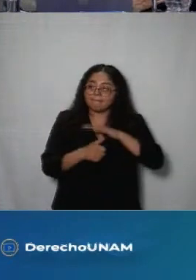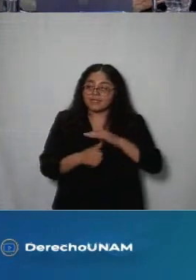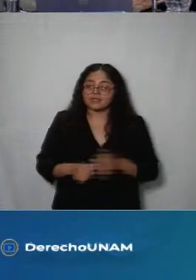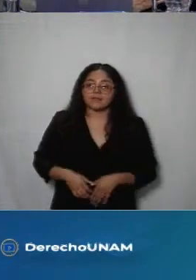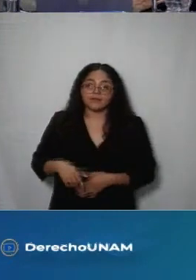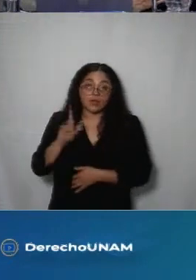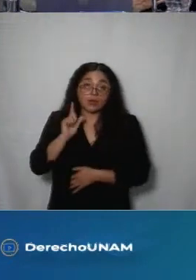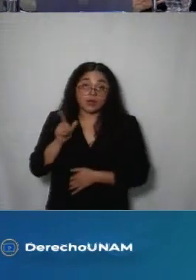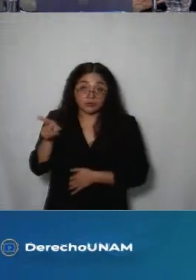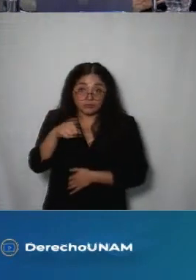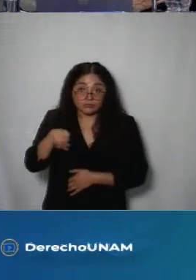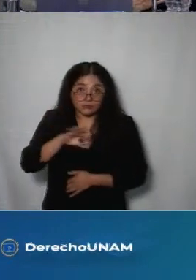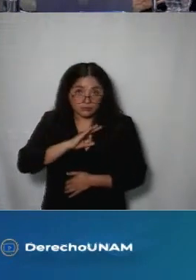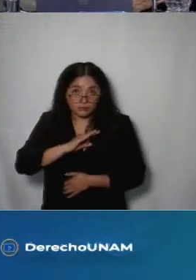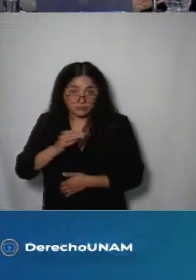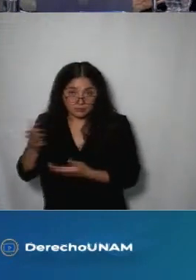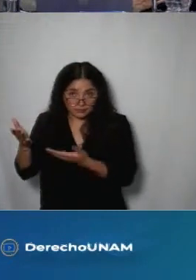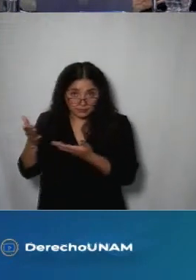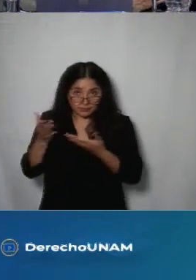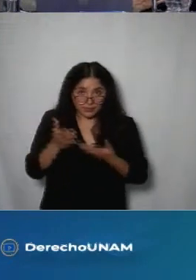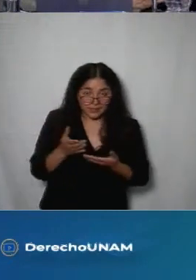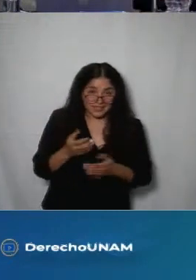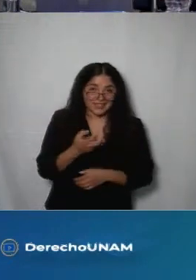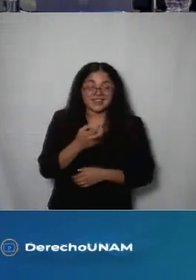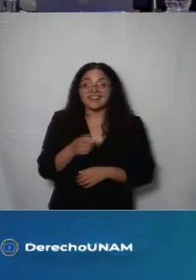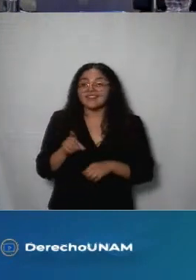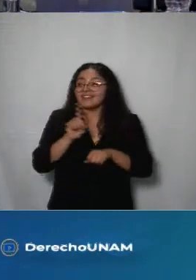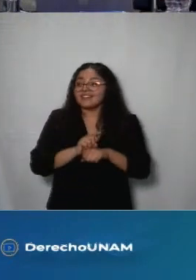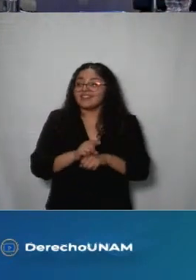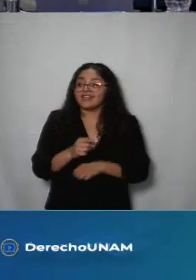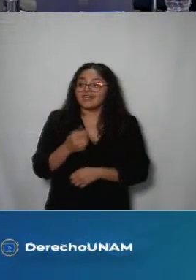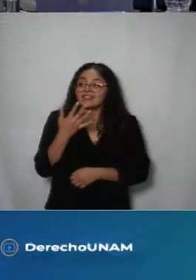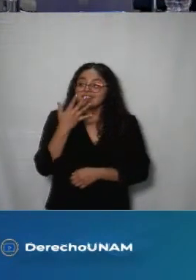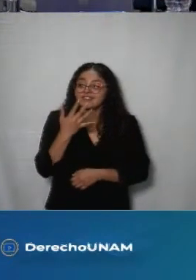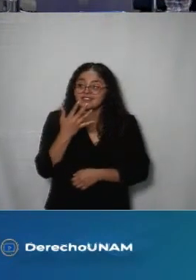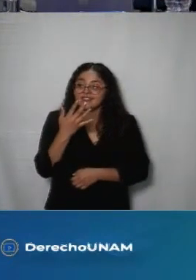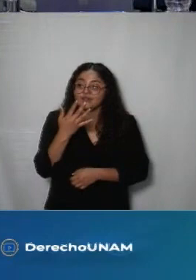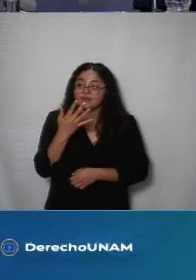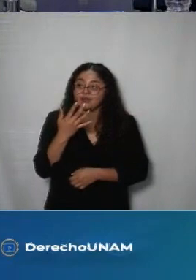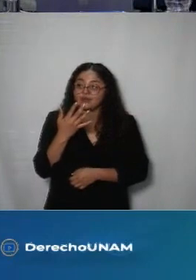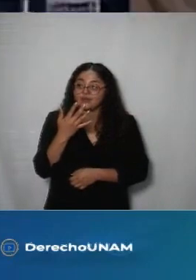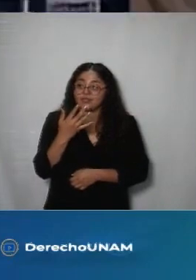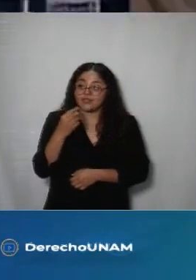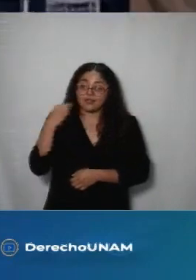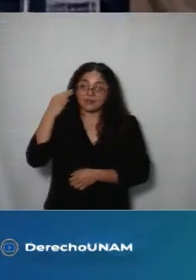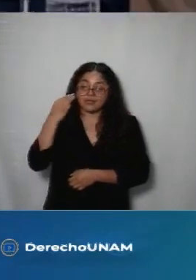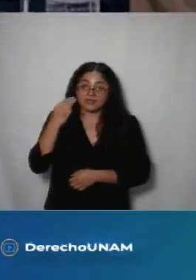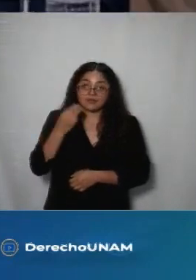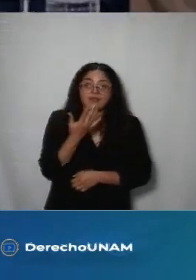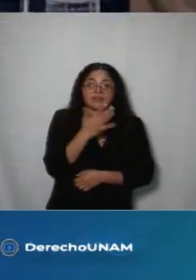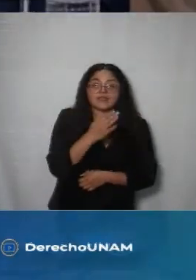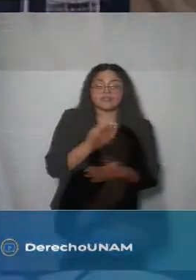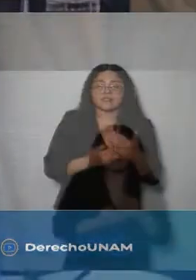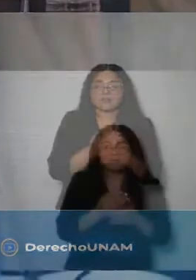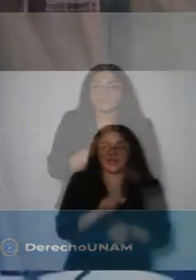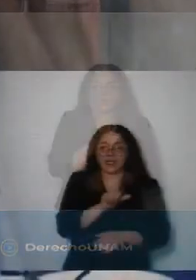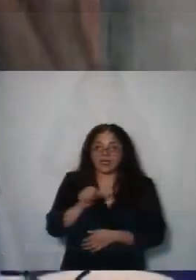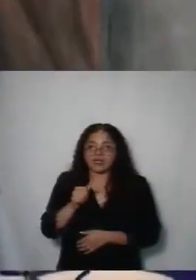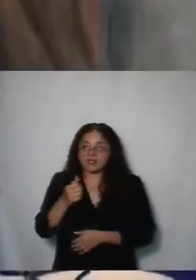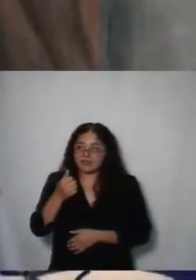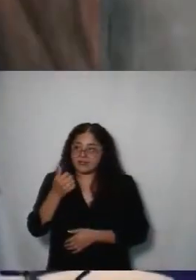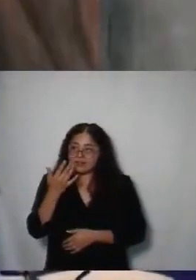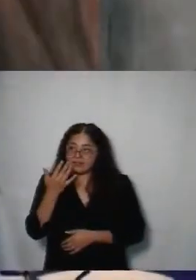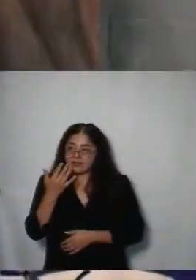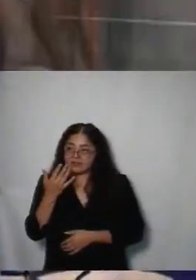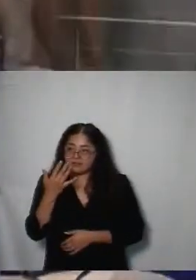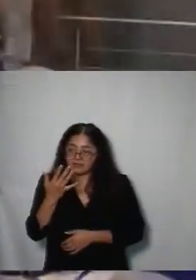esperamos a todas y a todos que nos acompañen ese día el 5 de 9 de 10 de la mañana a 1 de la tarde muchas gracias